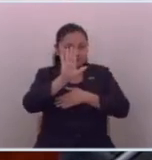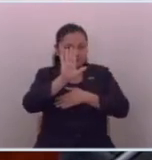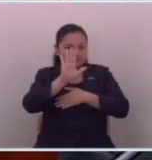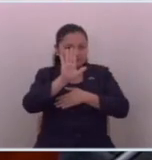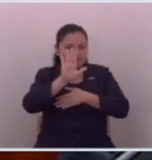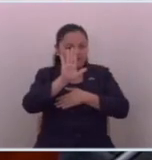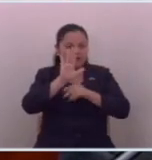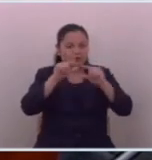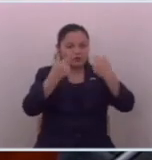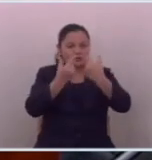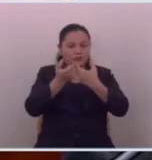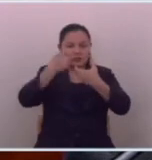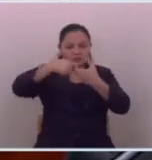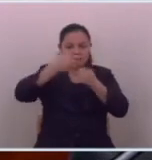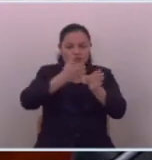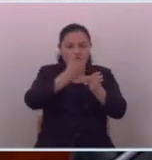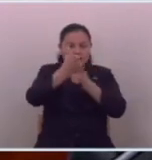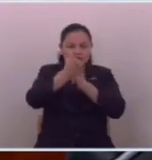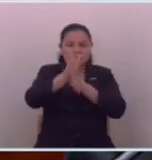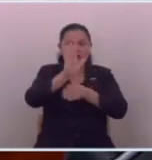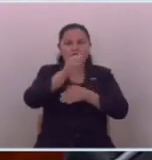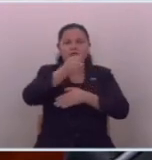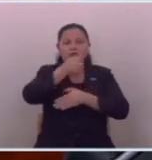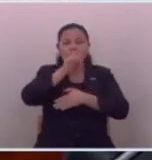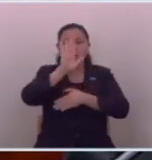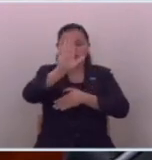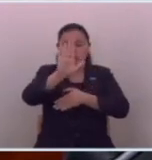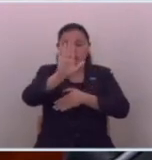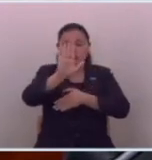sector asesinados en sus gobiernos